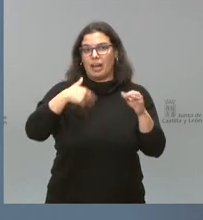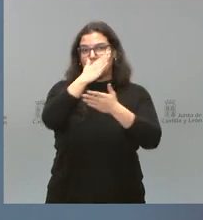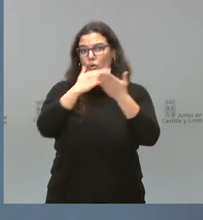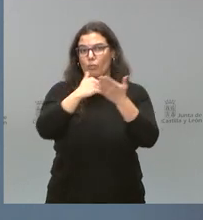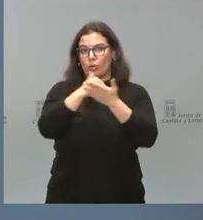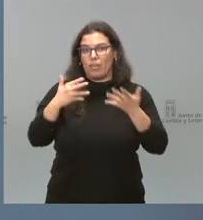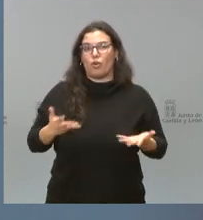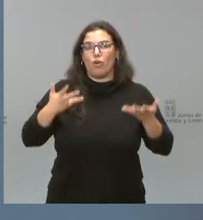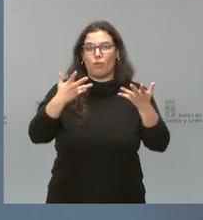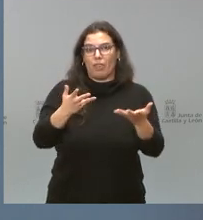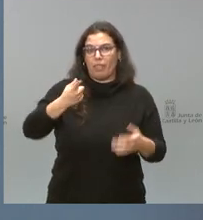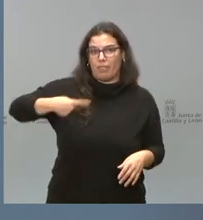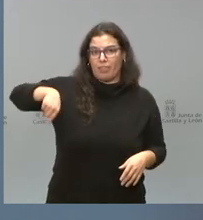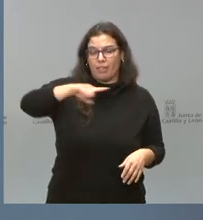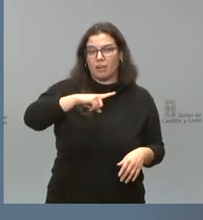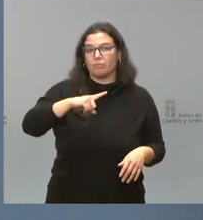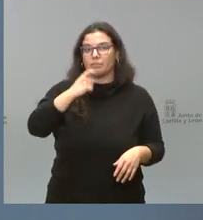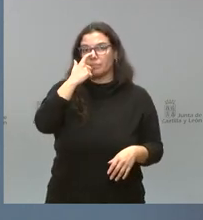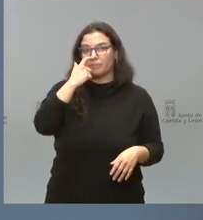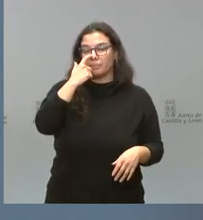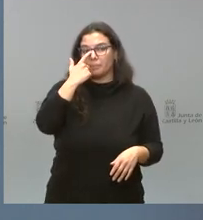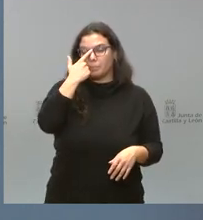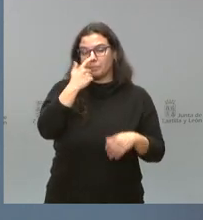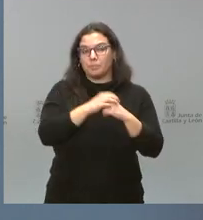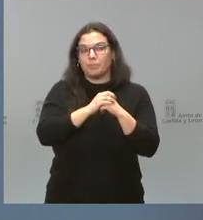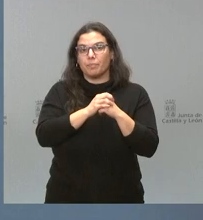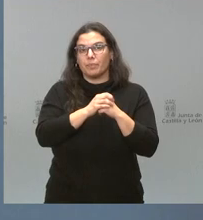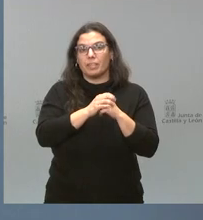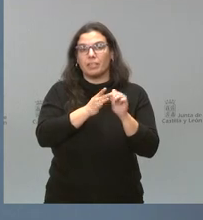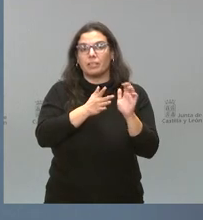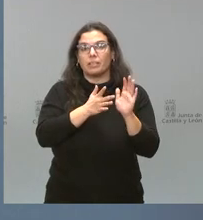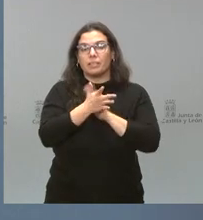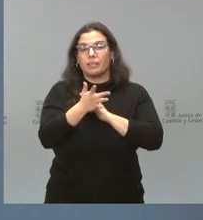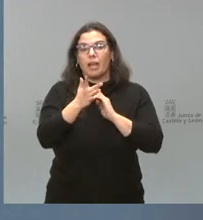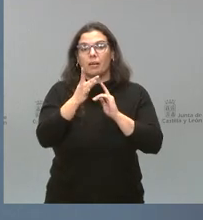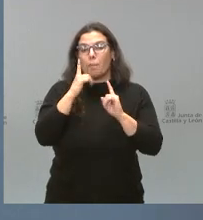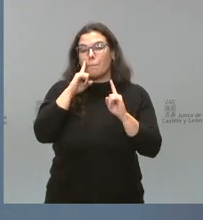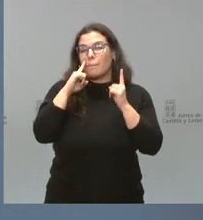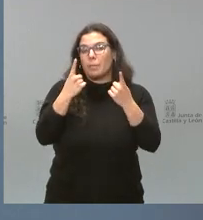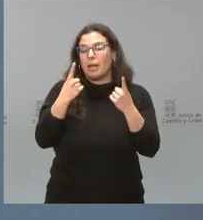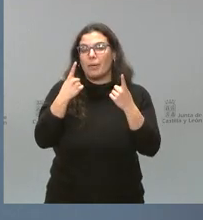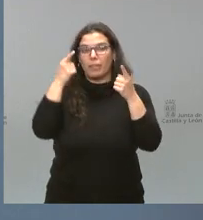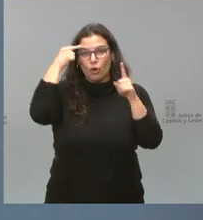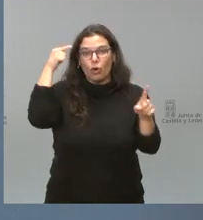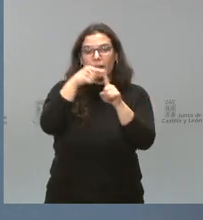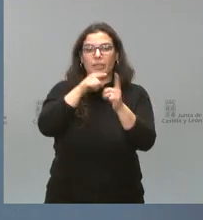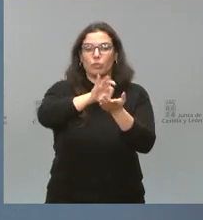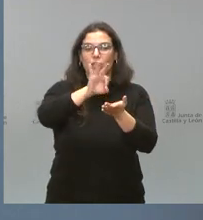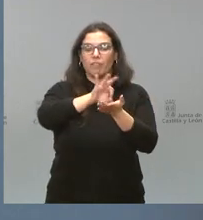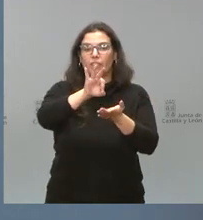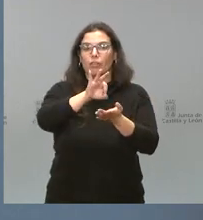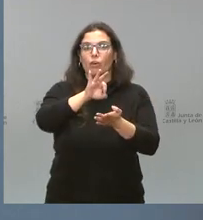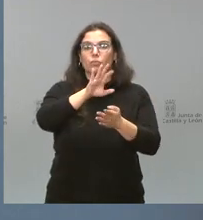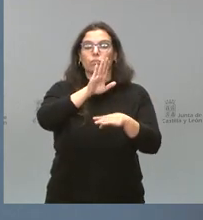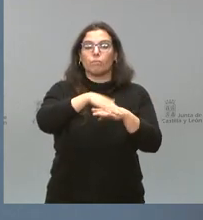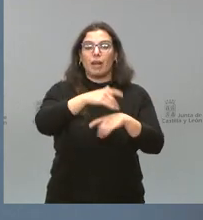prestan estas Administraciones. Son las primeras que tienen esta vocación de servicio al ciudadano y, por tanto, desde la